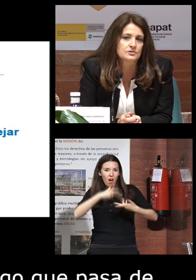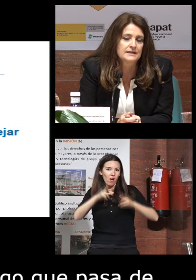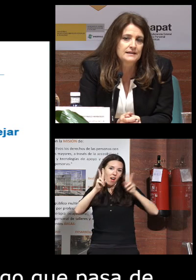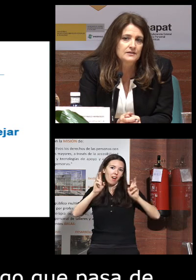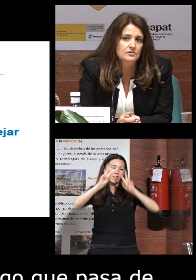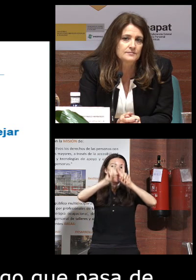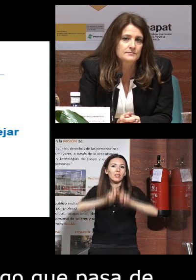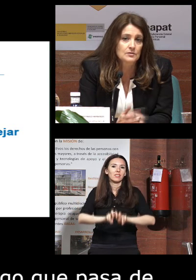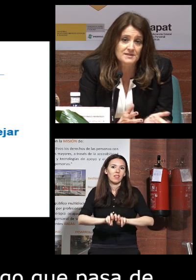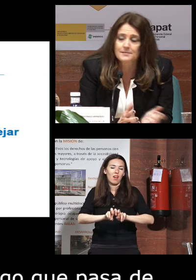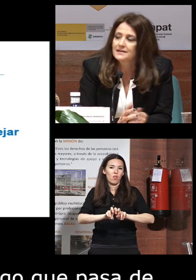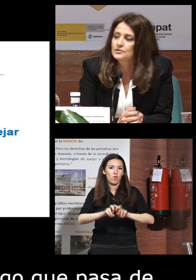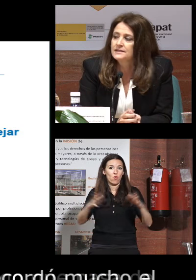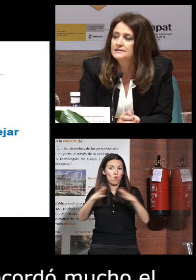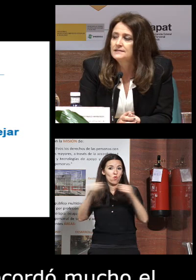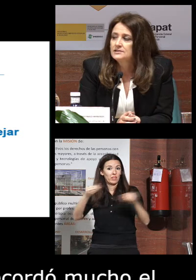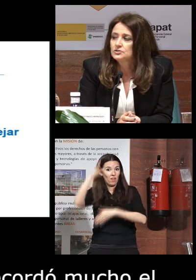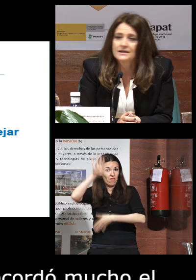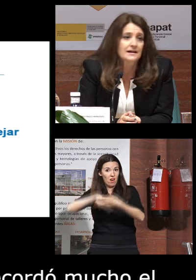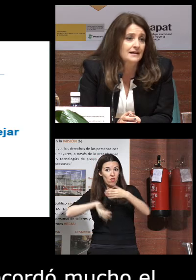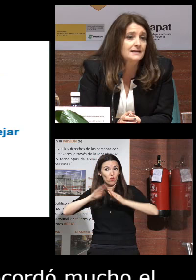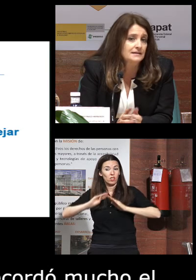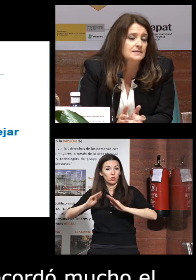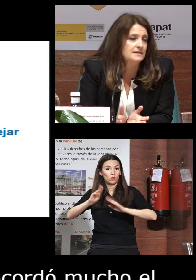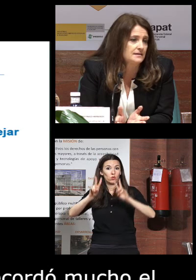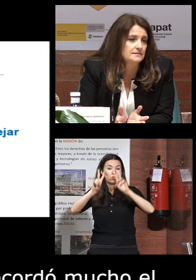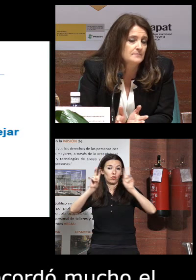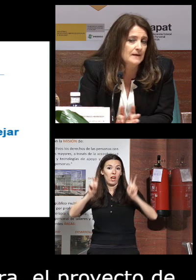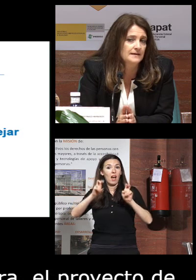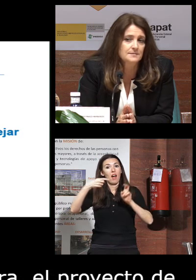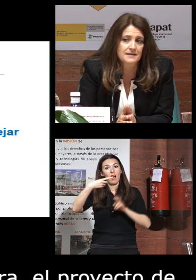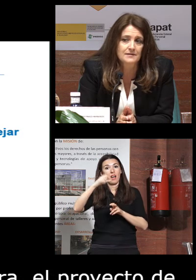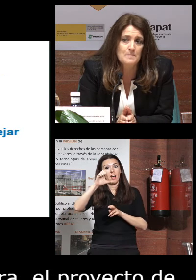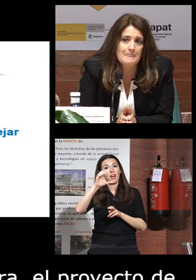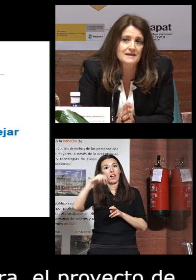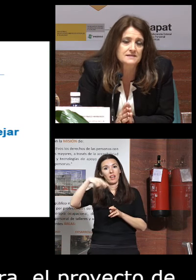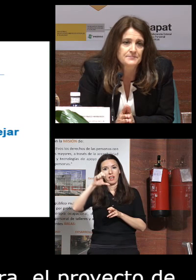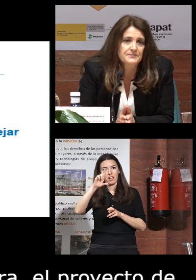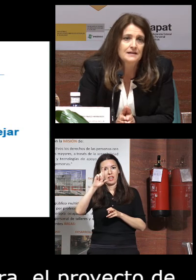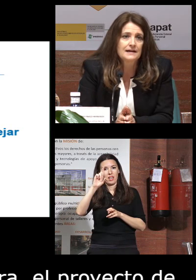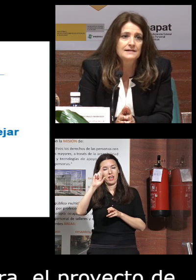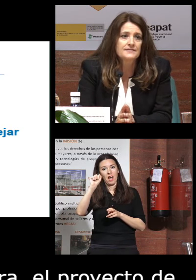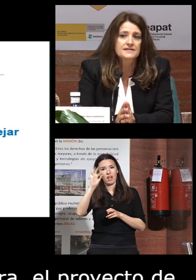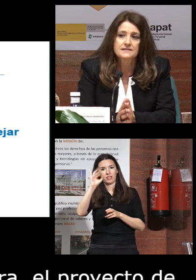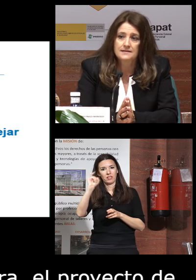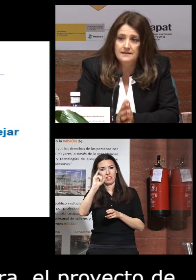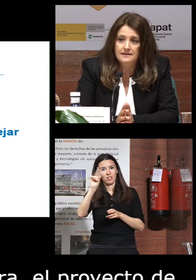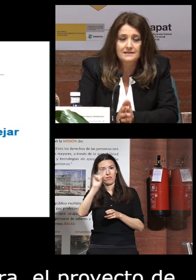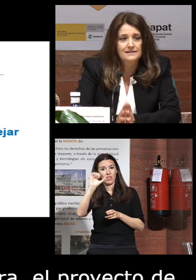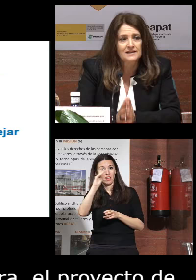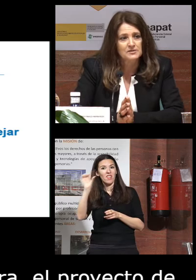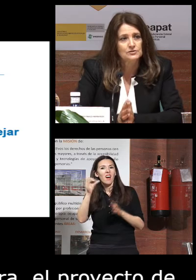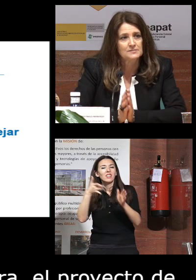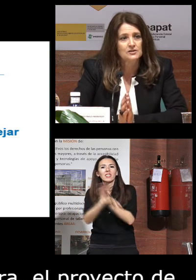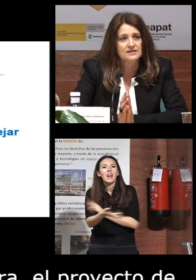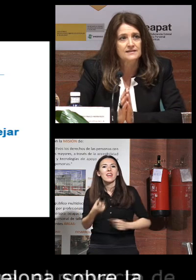con la Universidad de Barcelona sobre la generatividad generatividad es la necesidad que